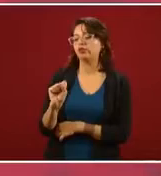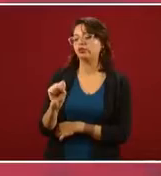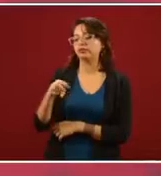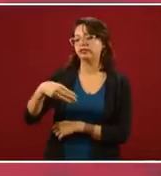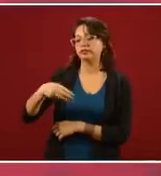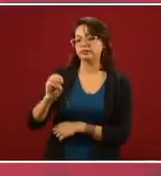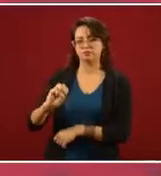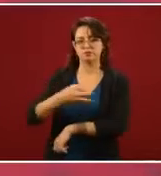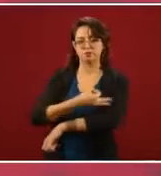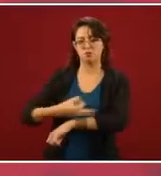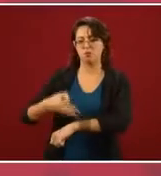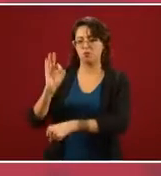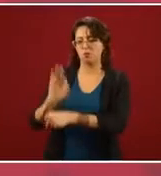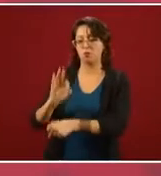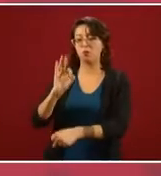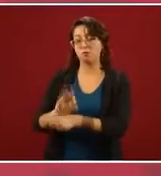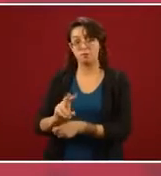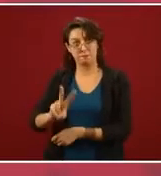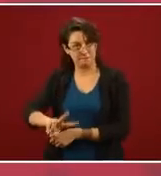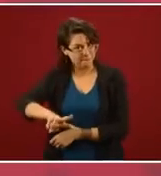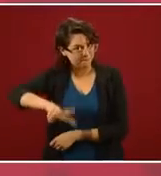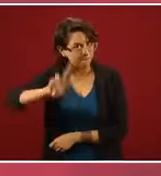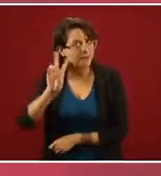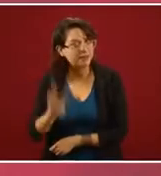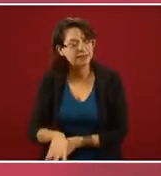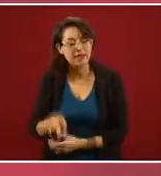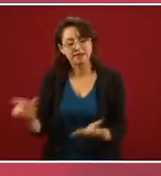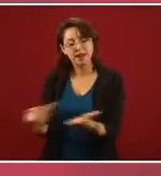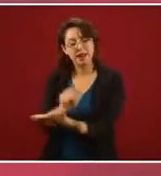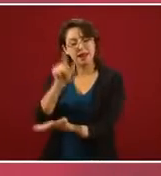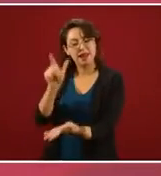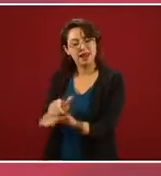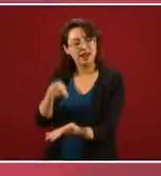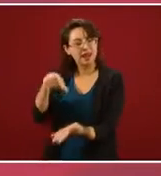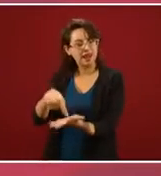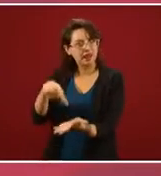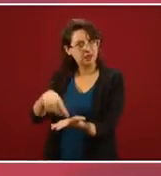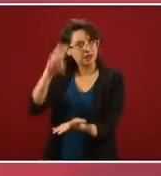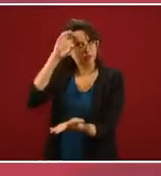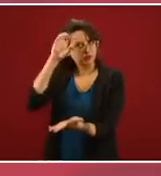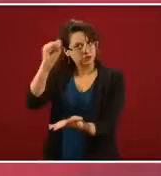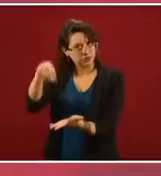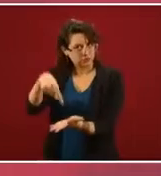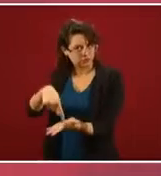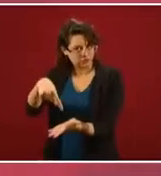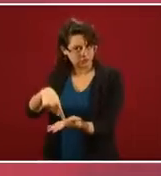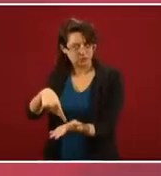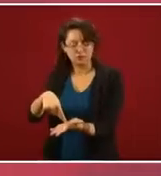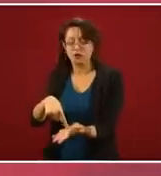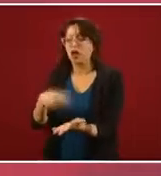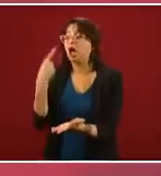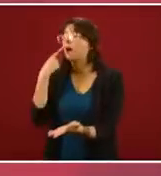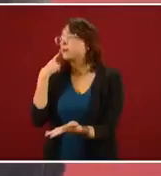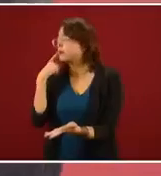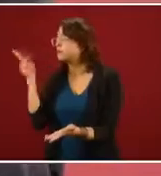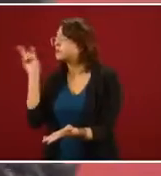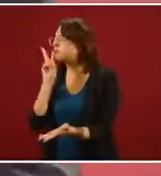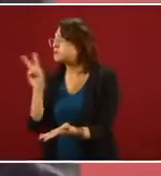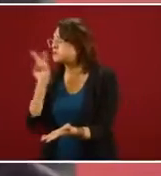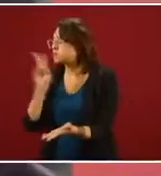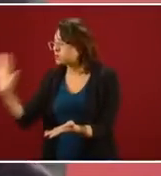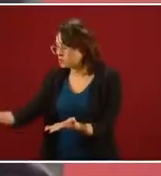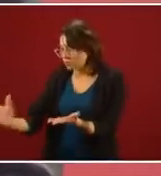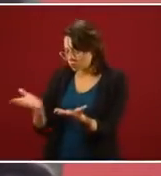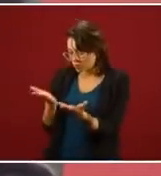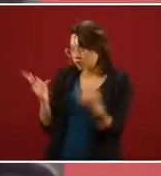existen estos hechos, hay evidencias, se actúa de